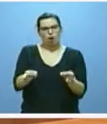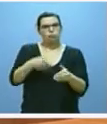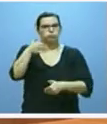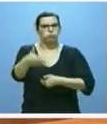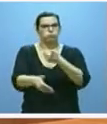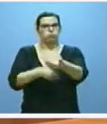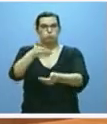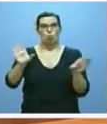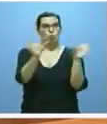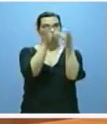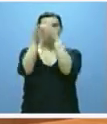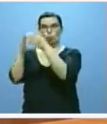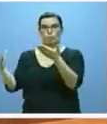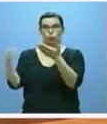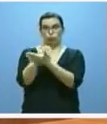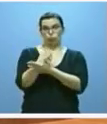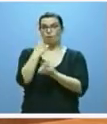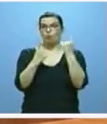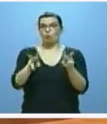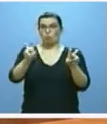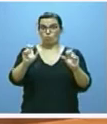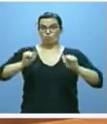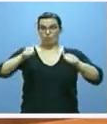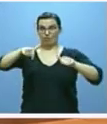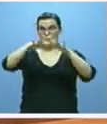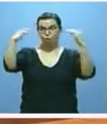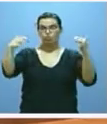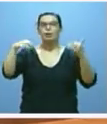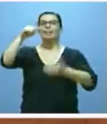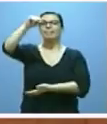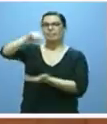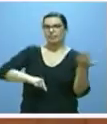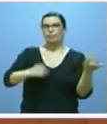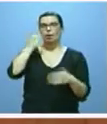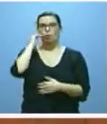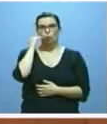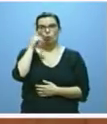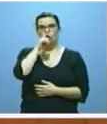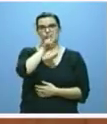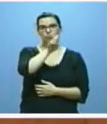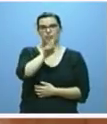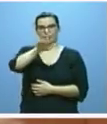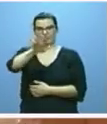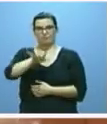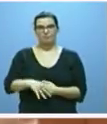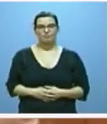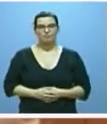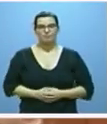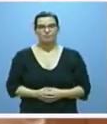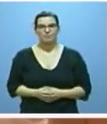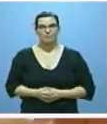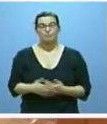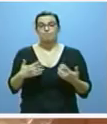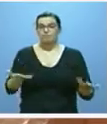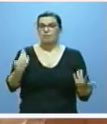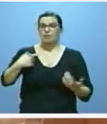todos los grupos que accedieron a las nuevas Cortes, como así firmamos, en julio de 2015. Pues bien, tras un